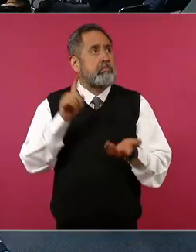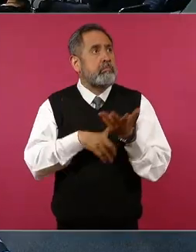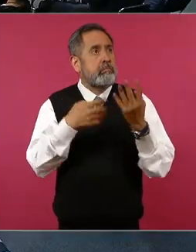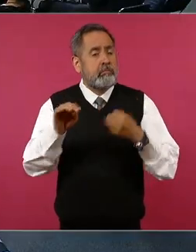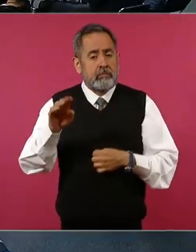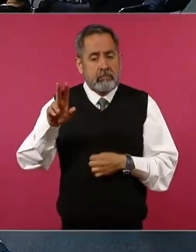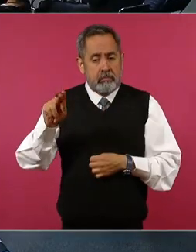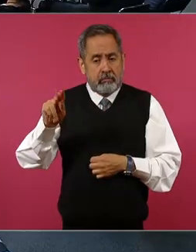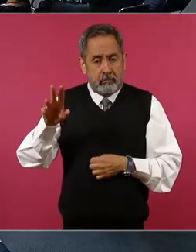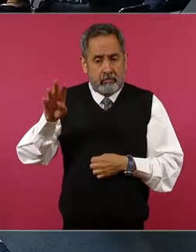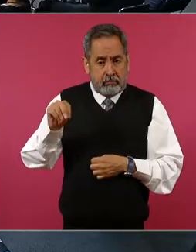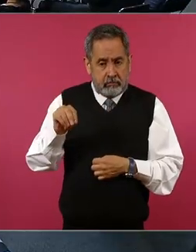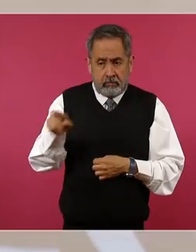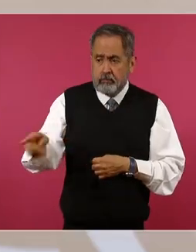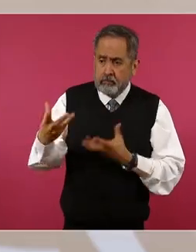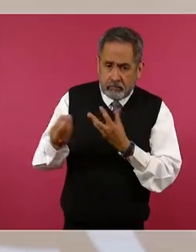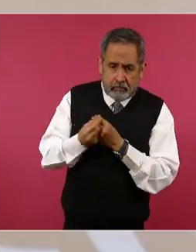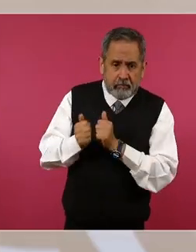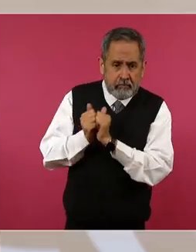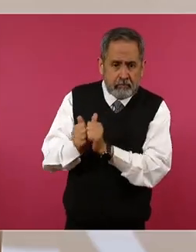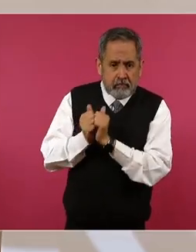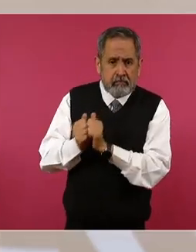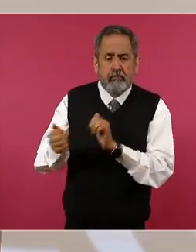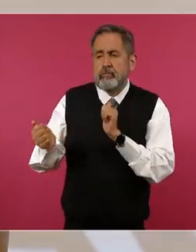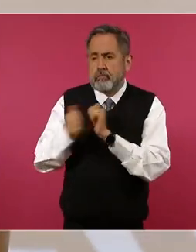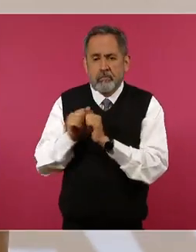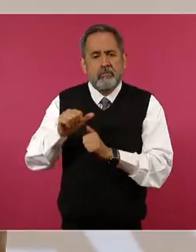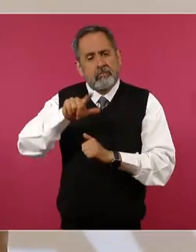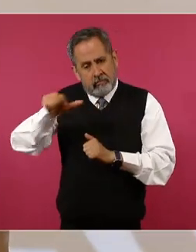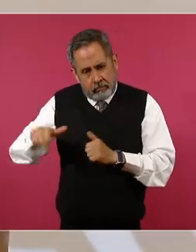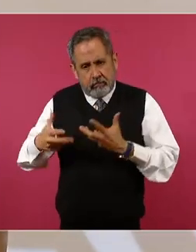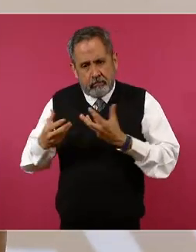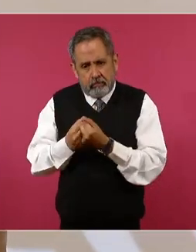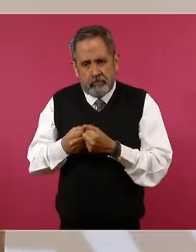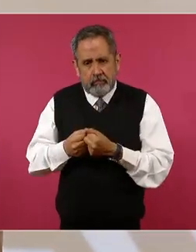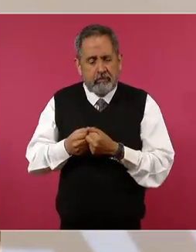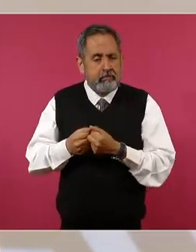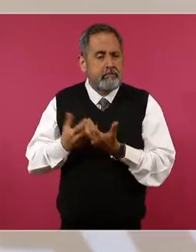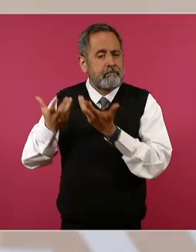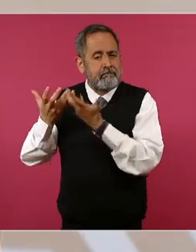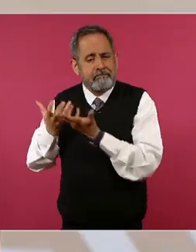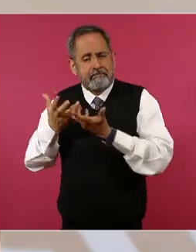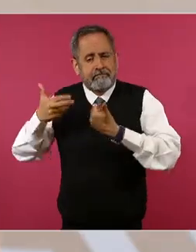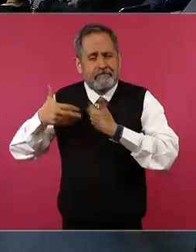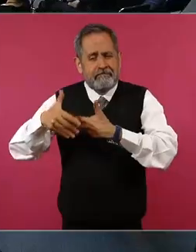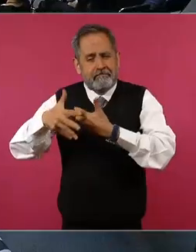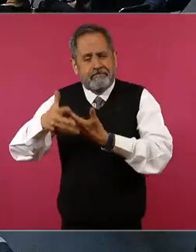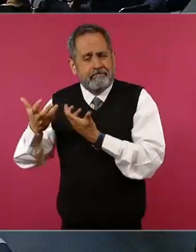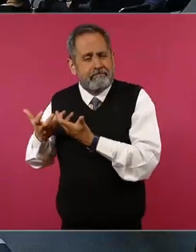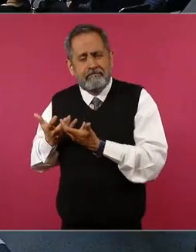y me acompañaste después cuando el éxodo por la democracia